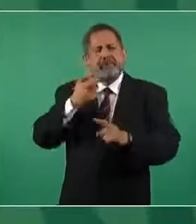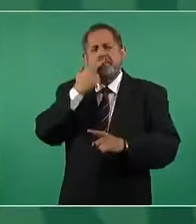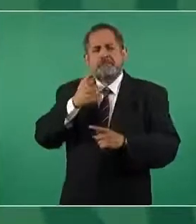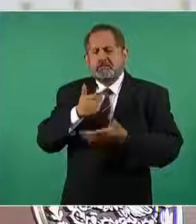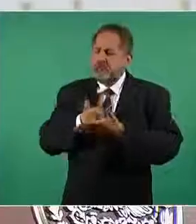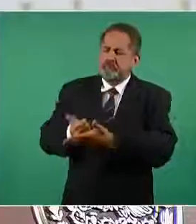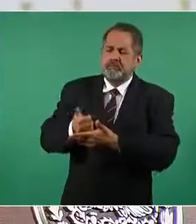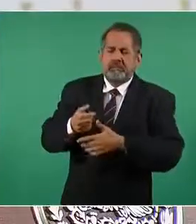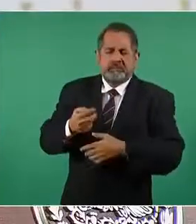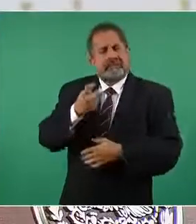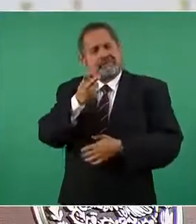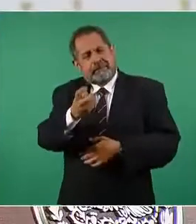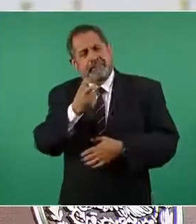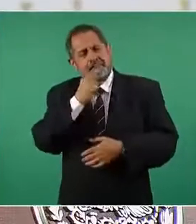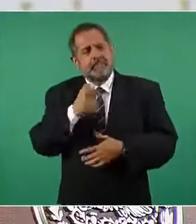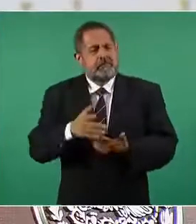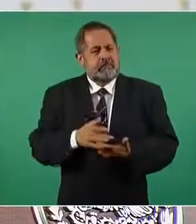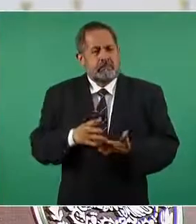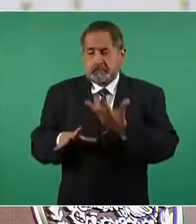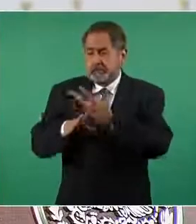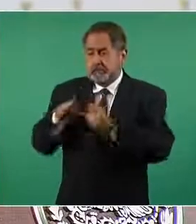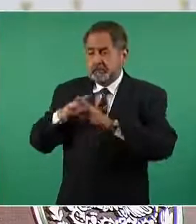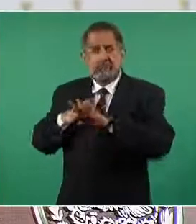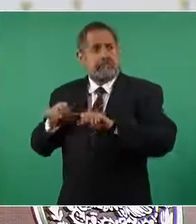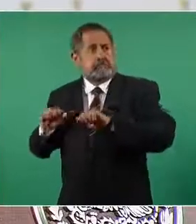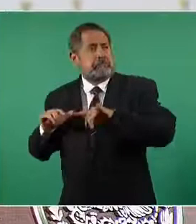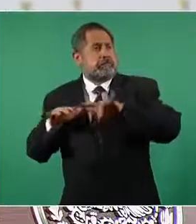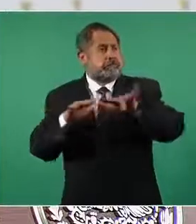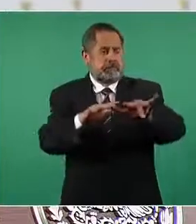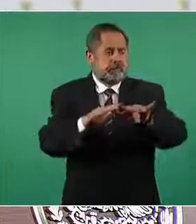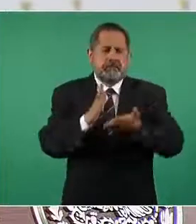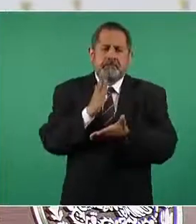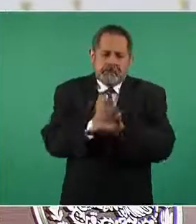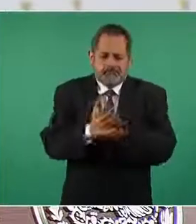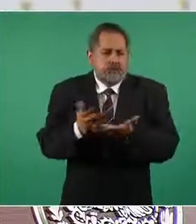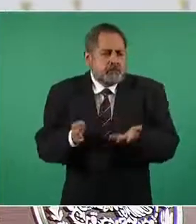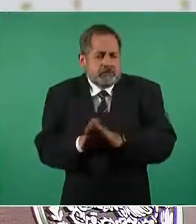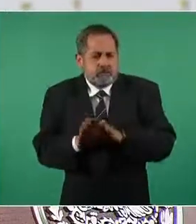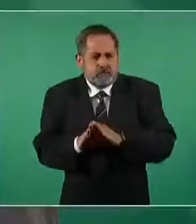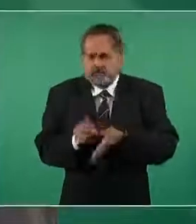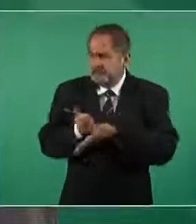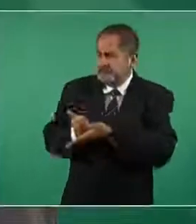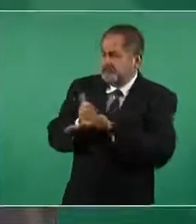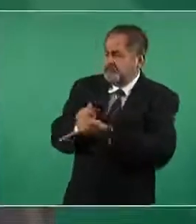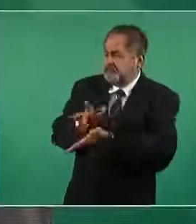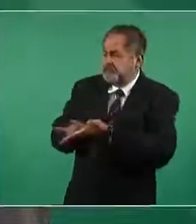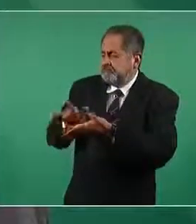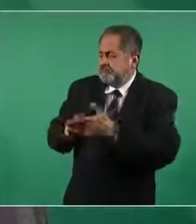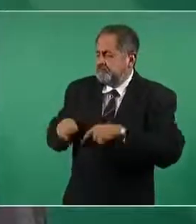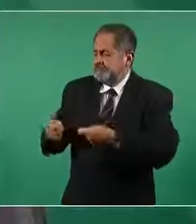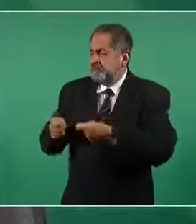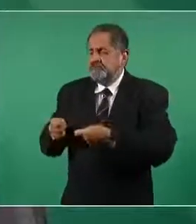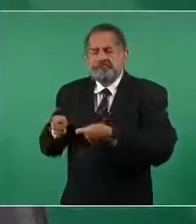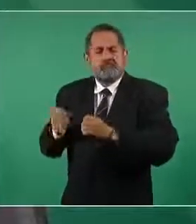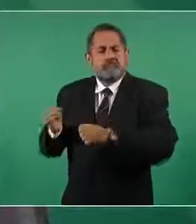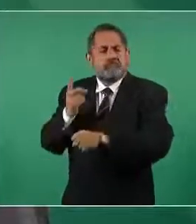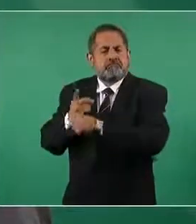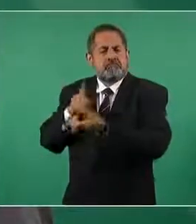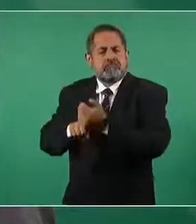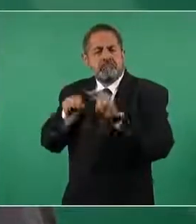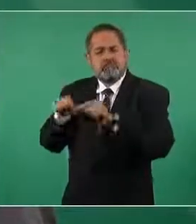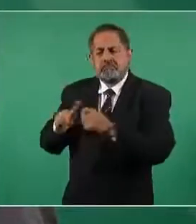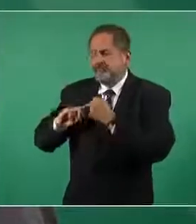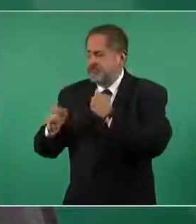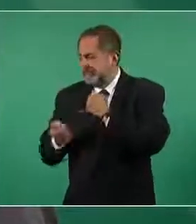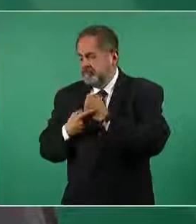de enfrentar el fenómeno migratorio siempre lo hemos sostenido atendiendo